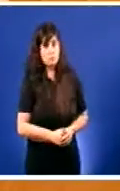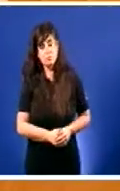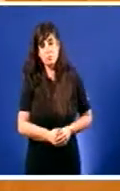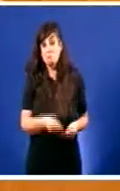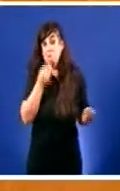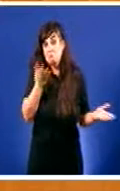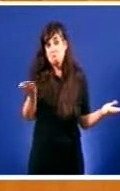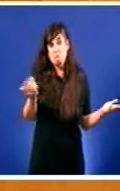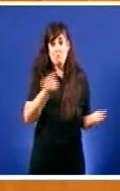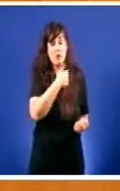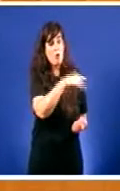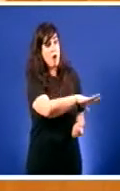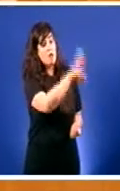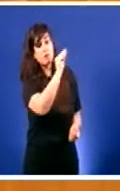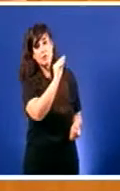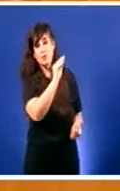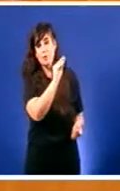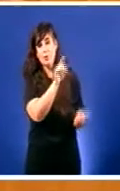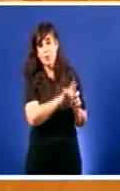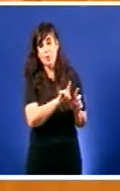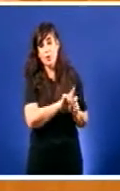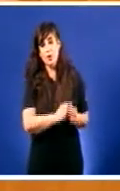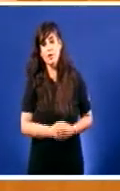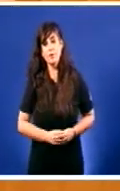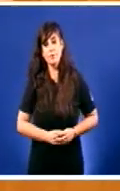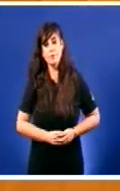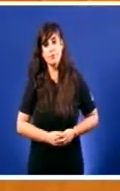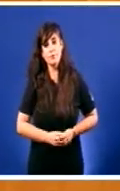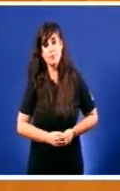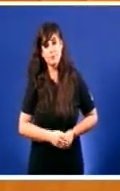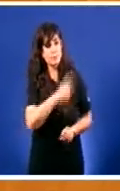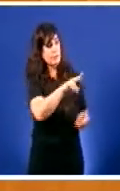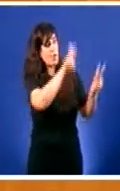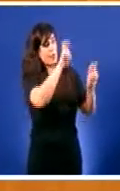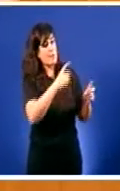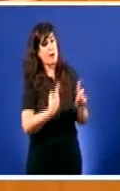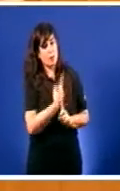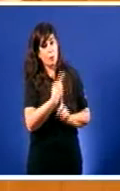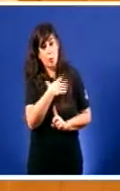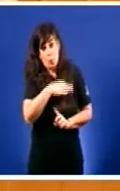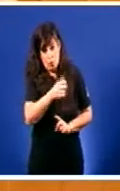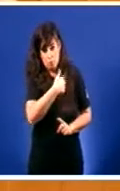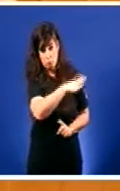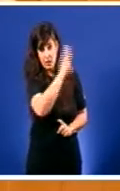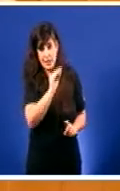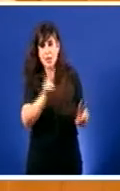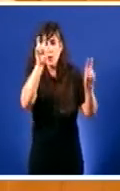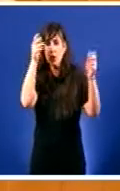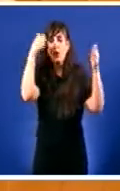vostede este tema de poida poñer nervioso Boa a cuestión